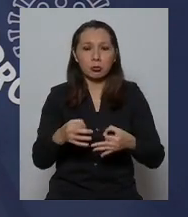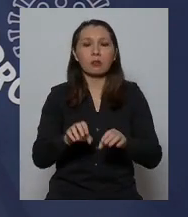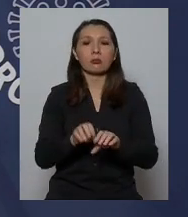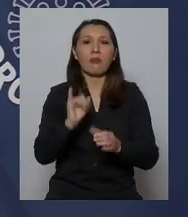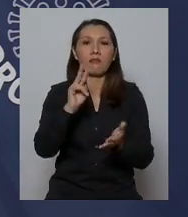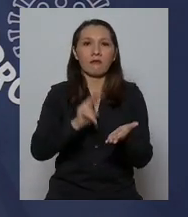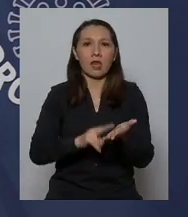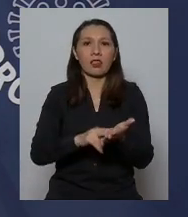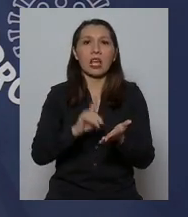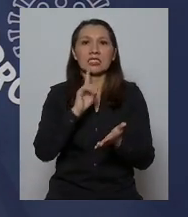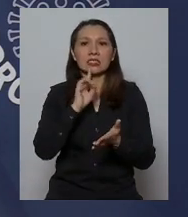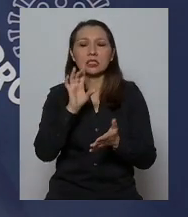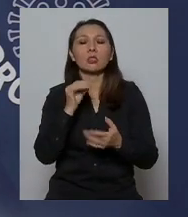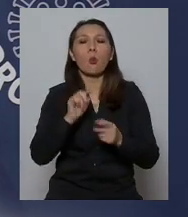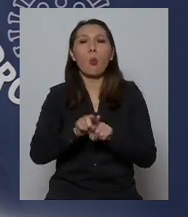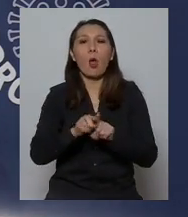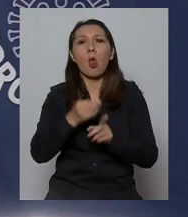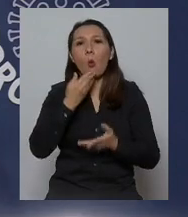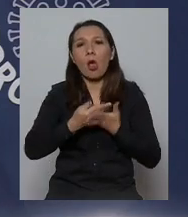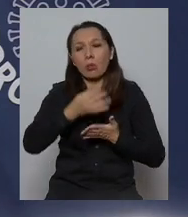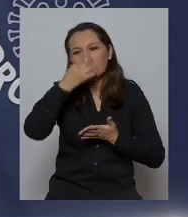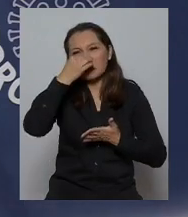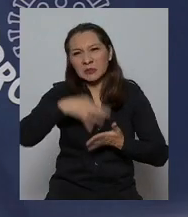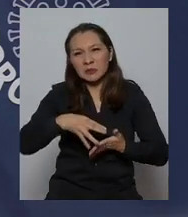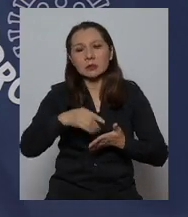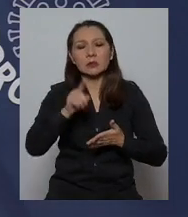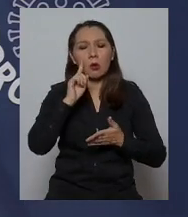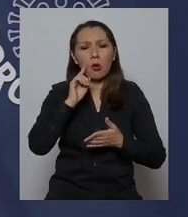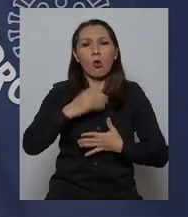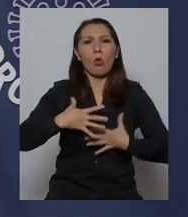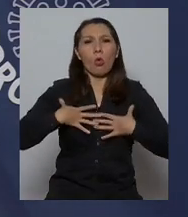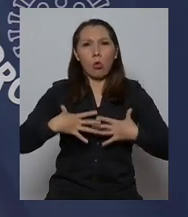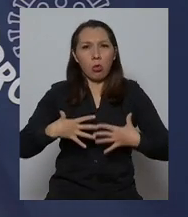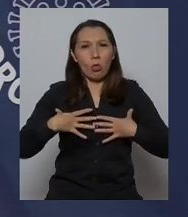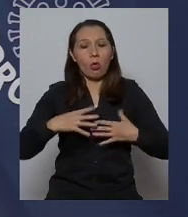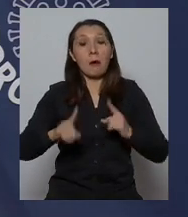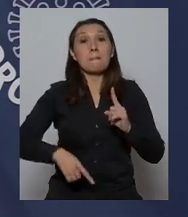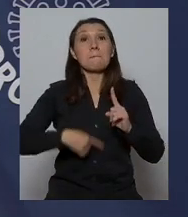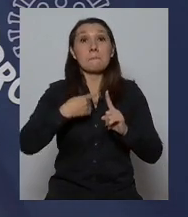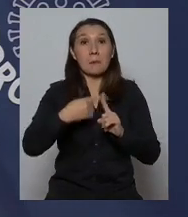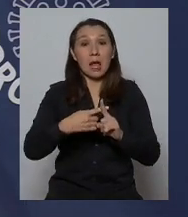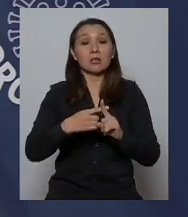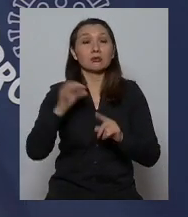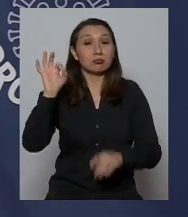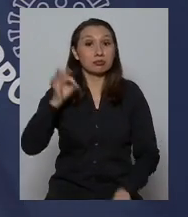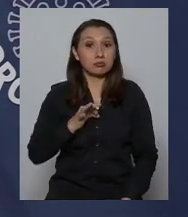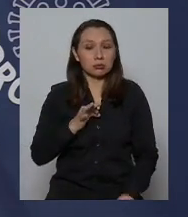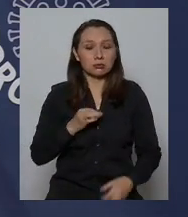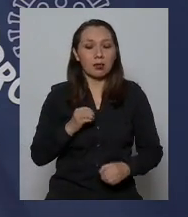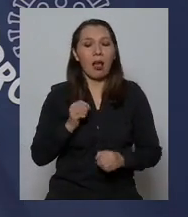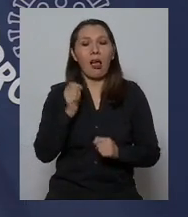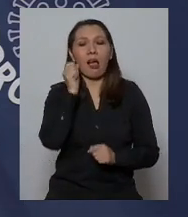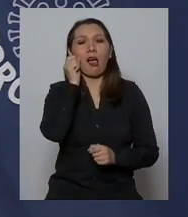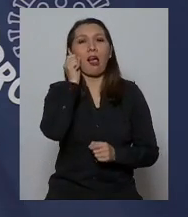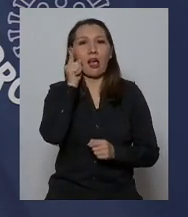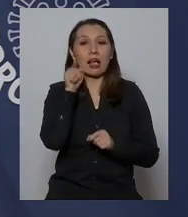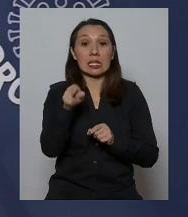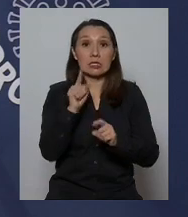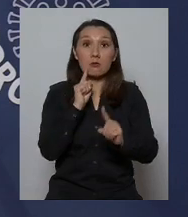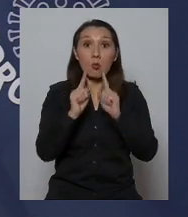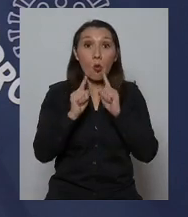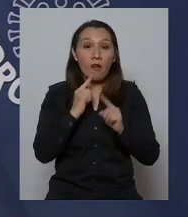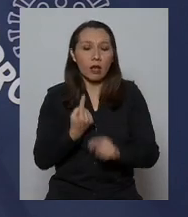tal, en sus secreciones. Síntomas respiratorios, más la presencia del virus, a través de este